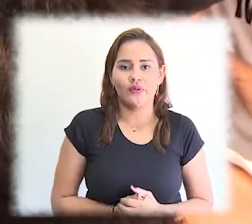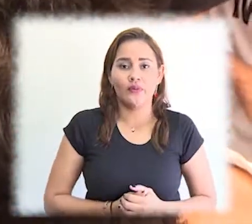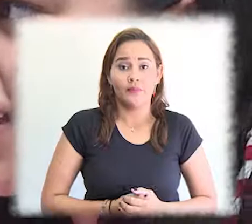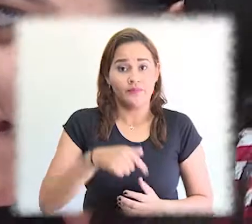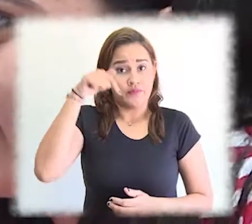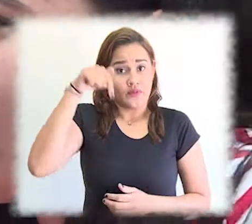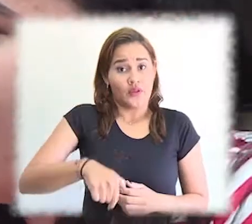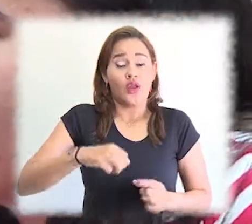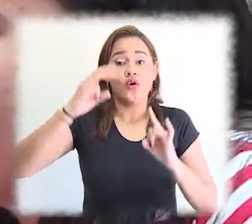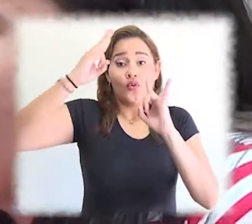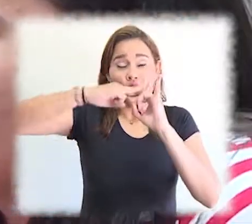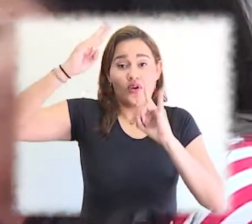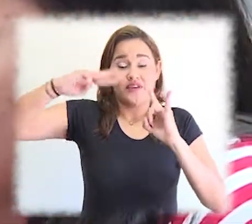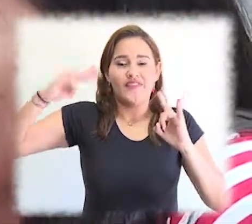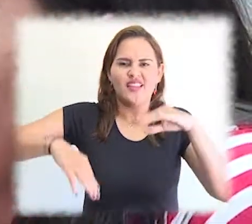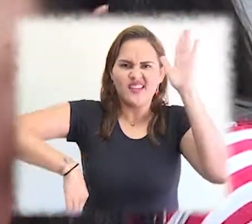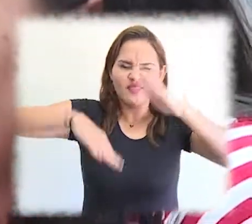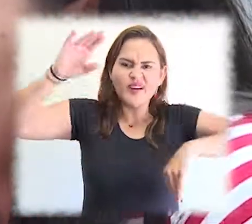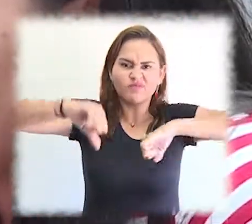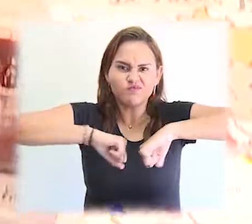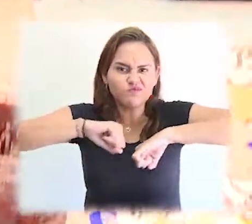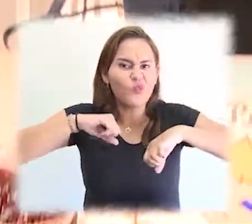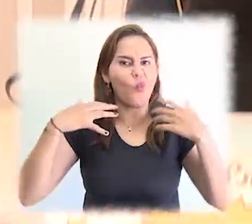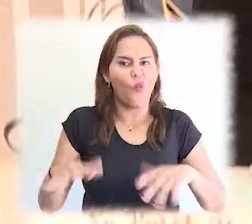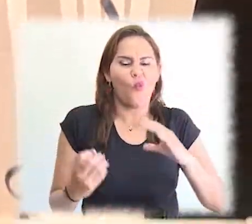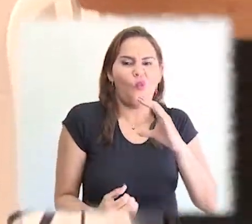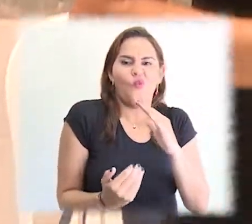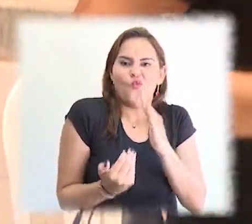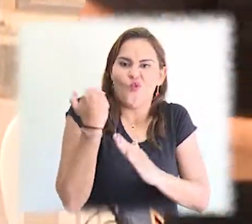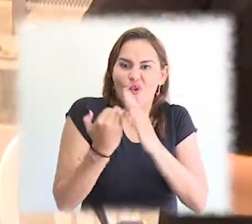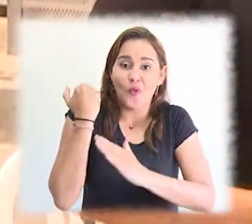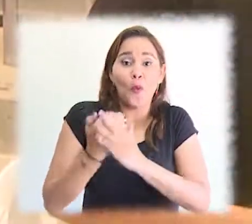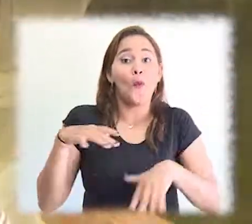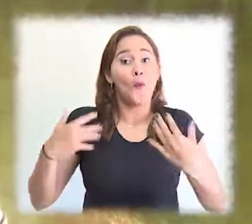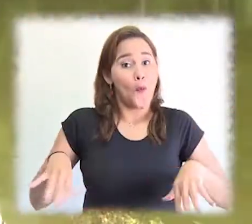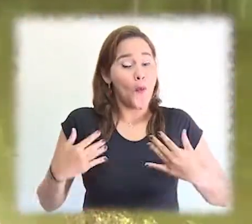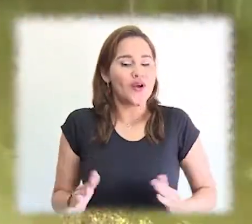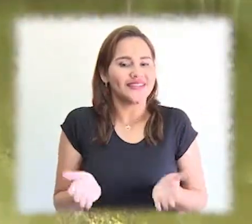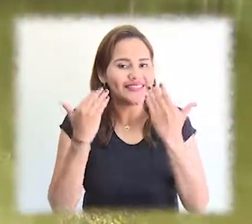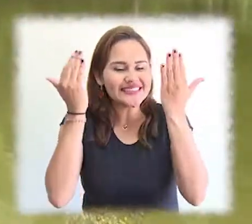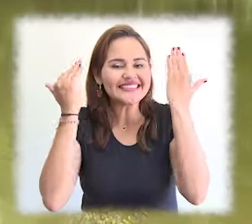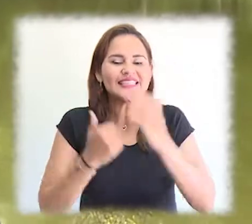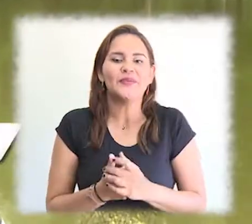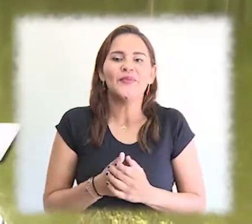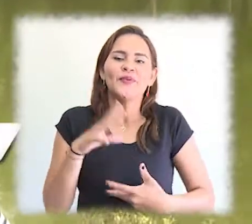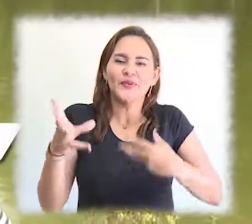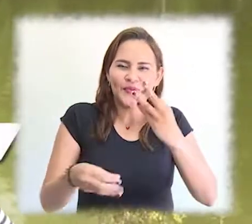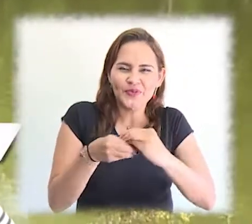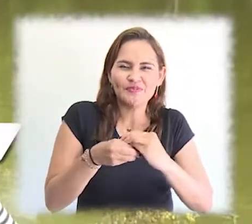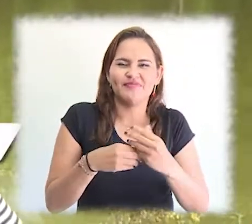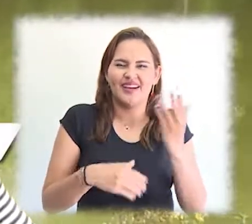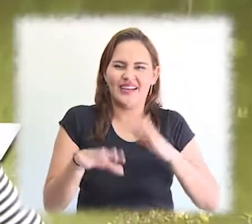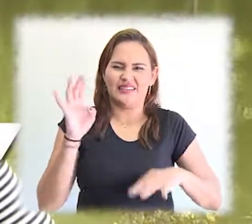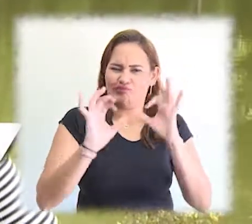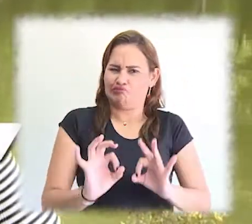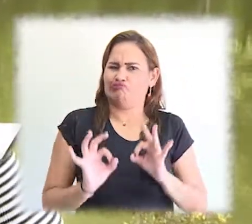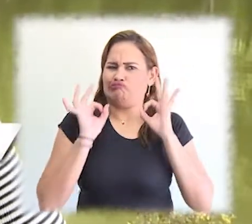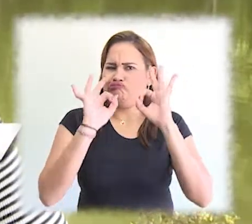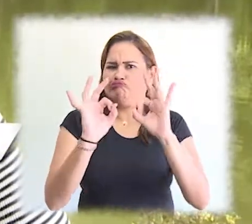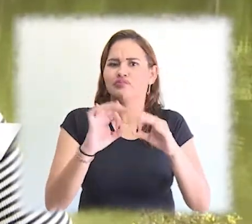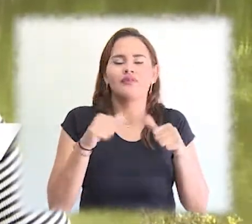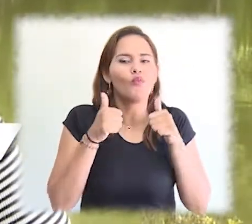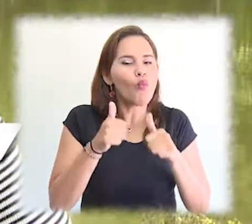de su currículo, conocer otras culturas y vivir nuevas experiencias. Esta universidad es una universidad muy moderna con